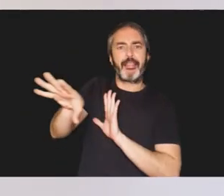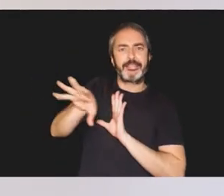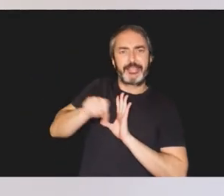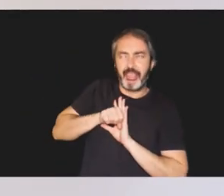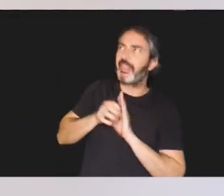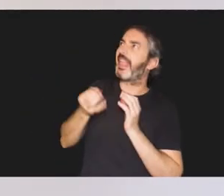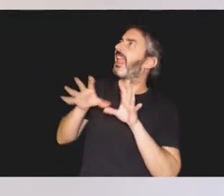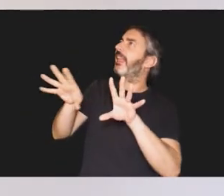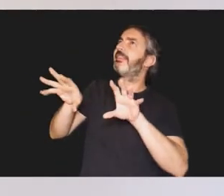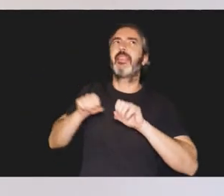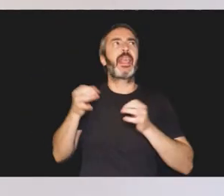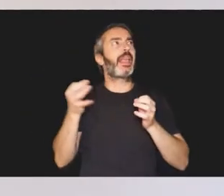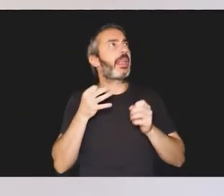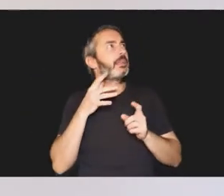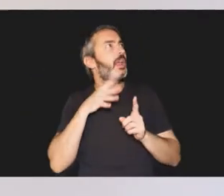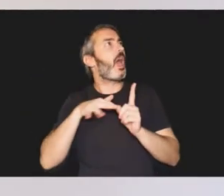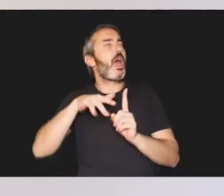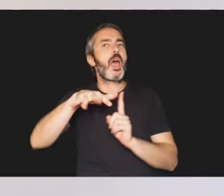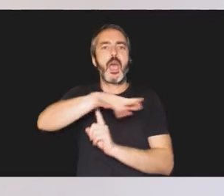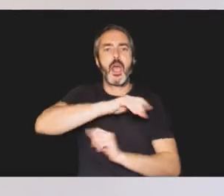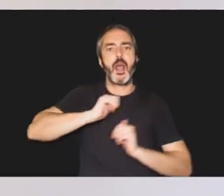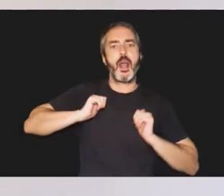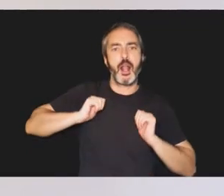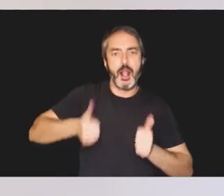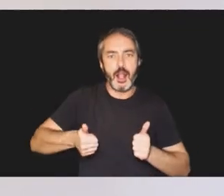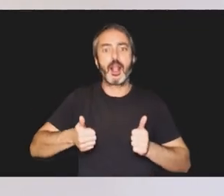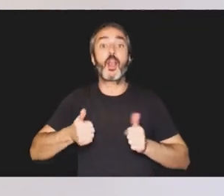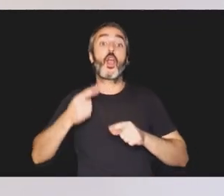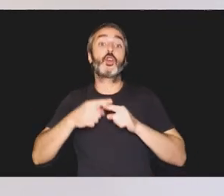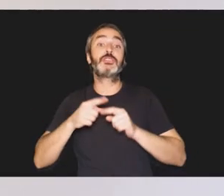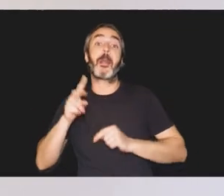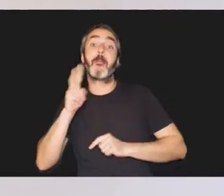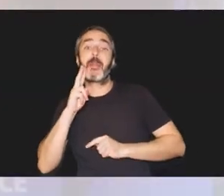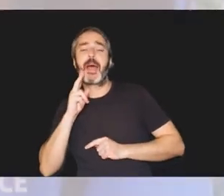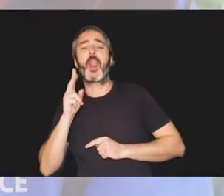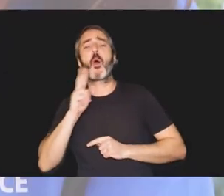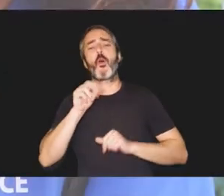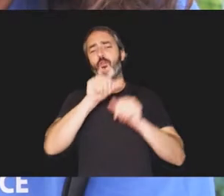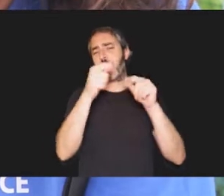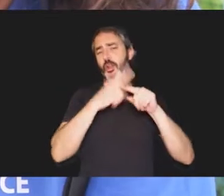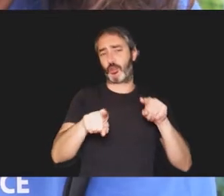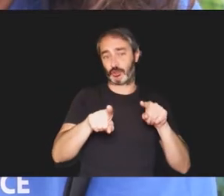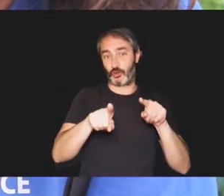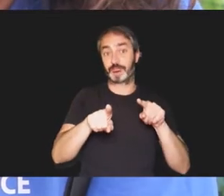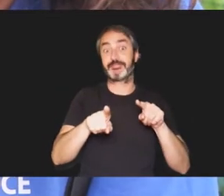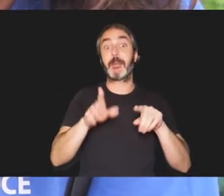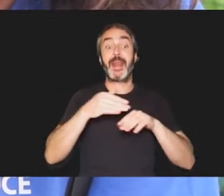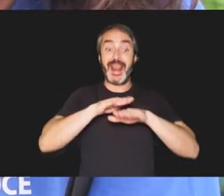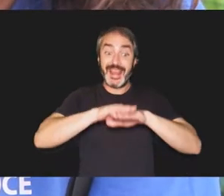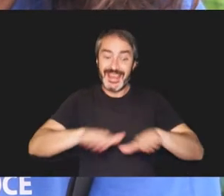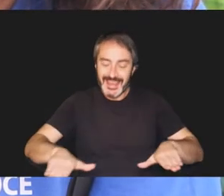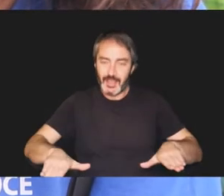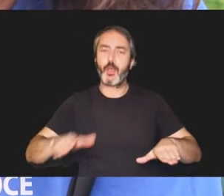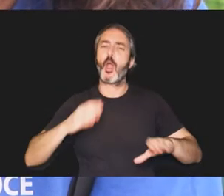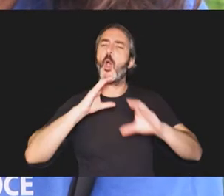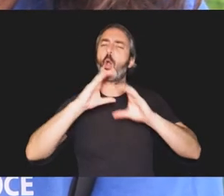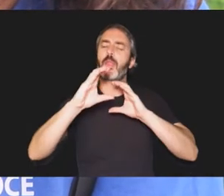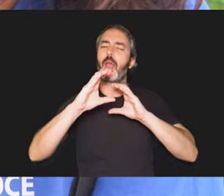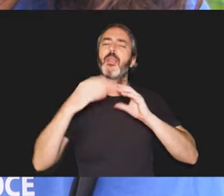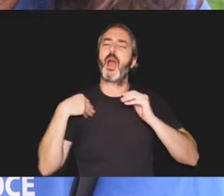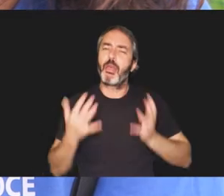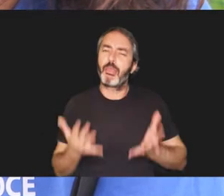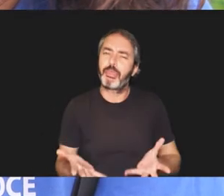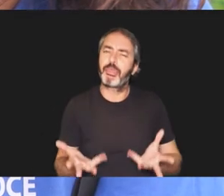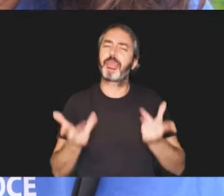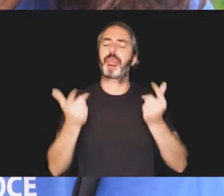objetivo de desarrollar habilidades de lenguaje, sea verbal o no verbal, que pueda utilizar el niño para comunicarse de la manera